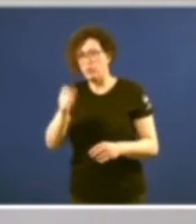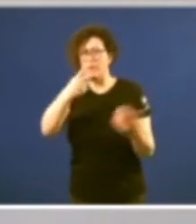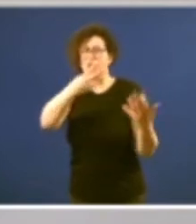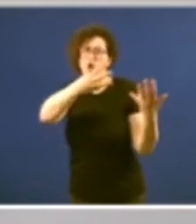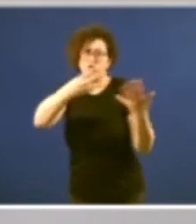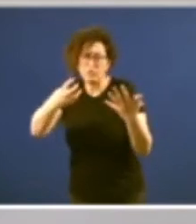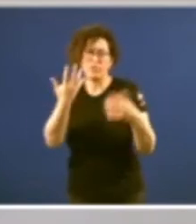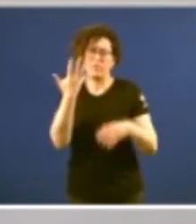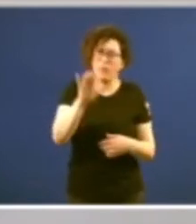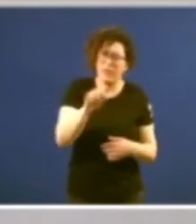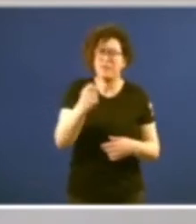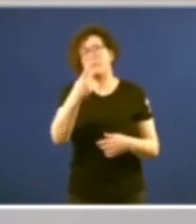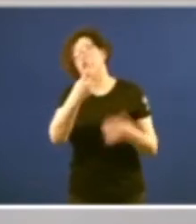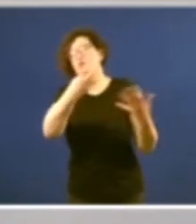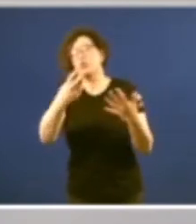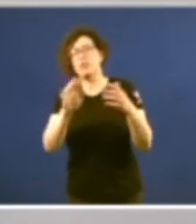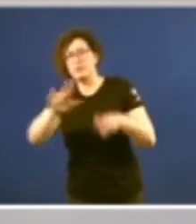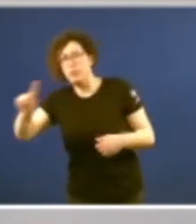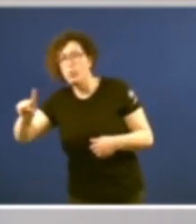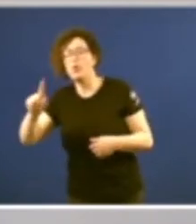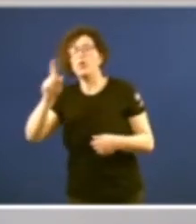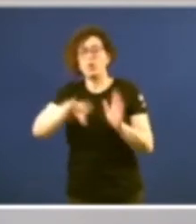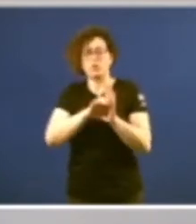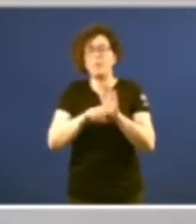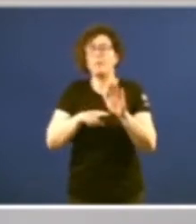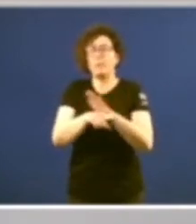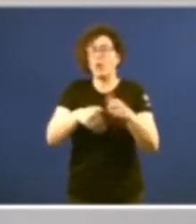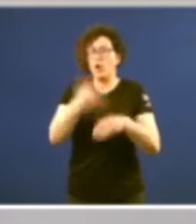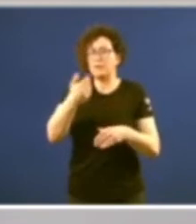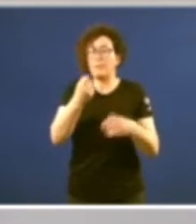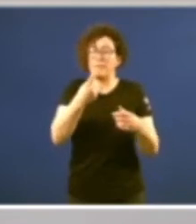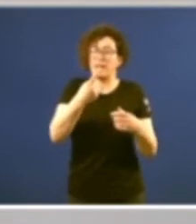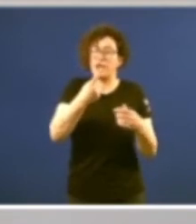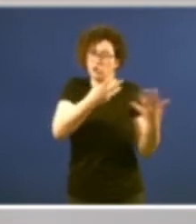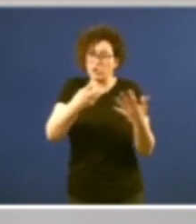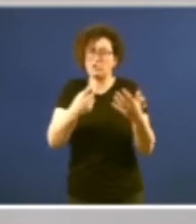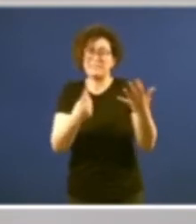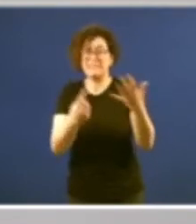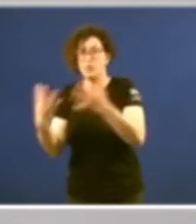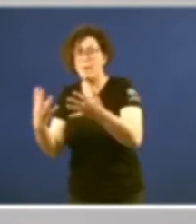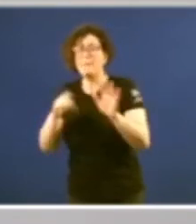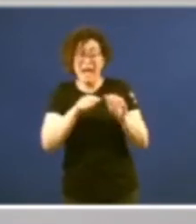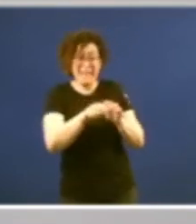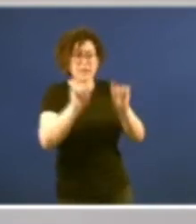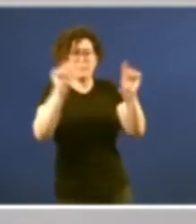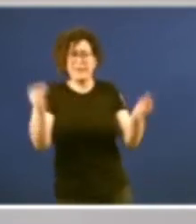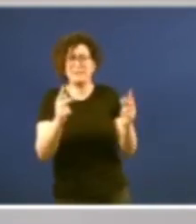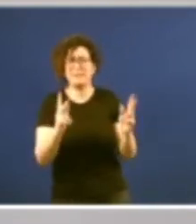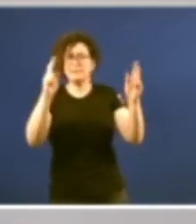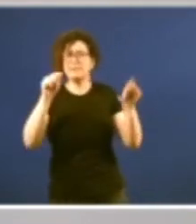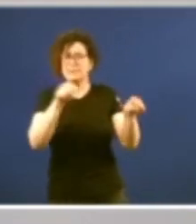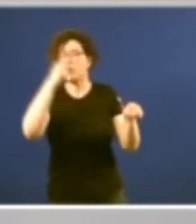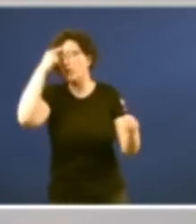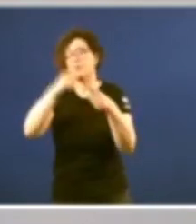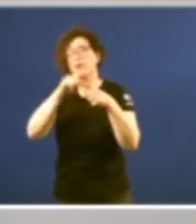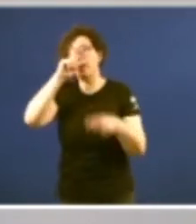1851, a Constitución progresista de 1869, e aquí vou facer un paréntesis para recordar